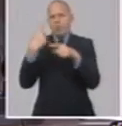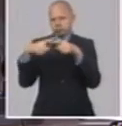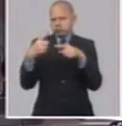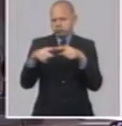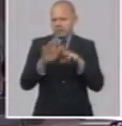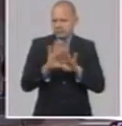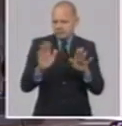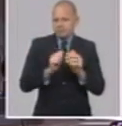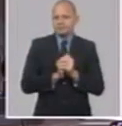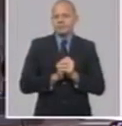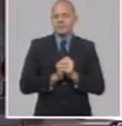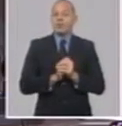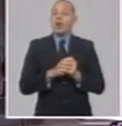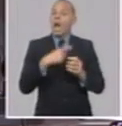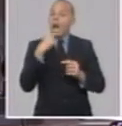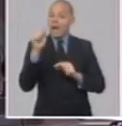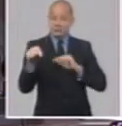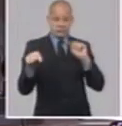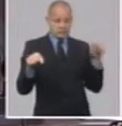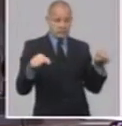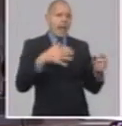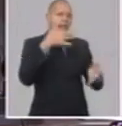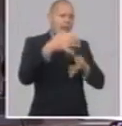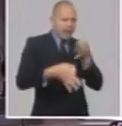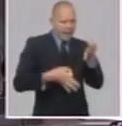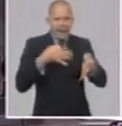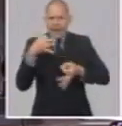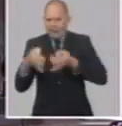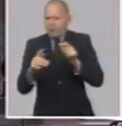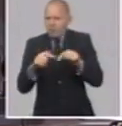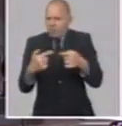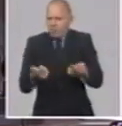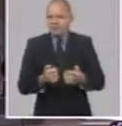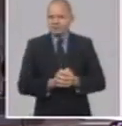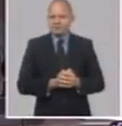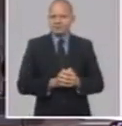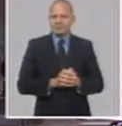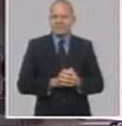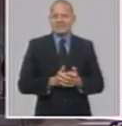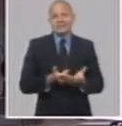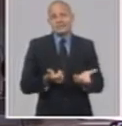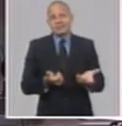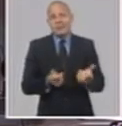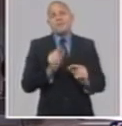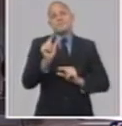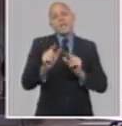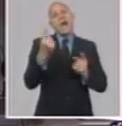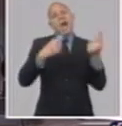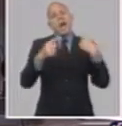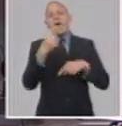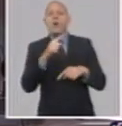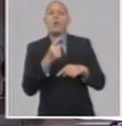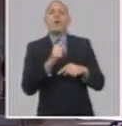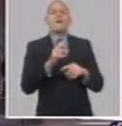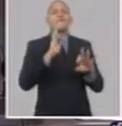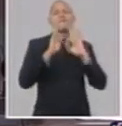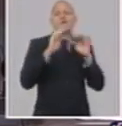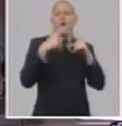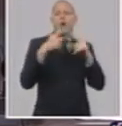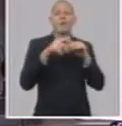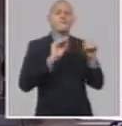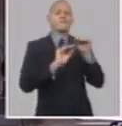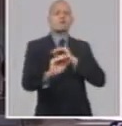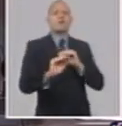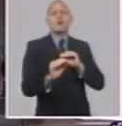porque siempre fuentes dañinas y subversivas que falsean la realidad cubana y